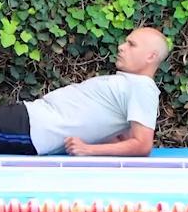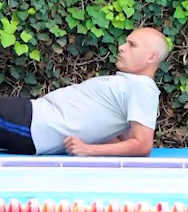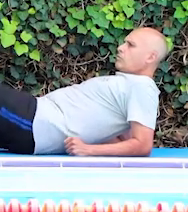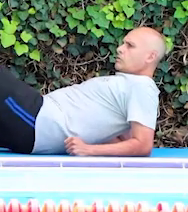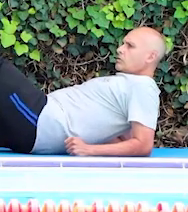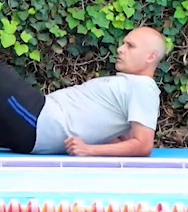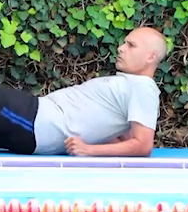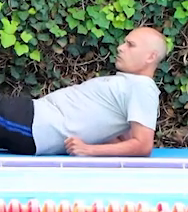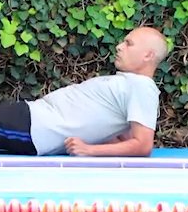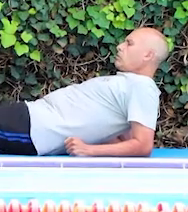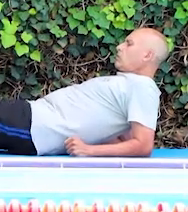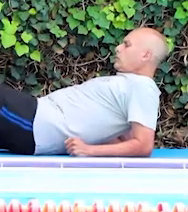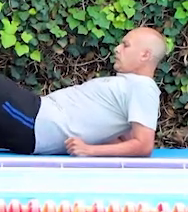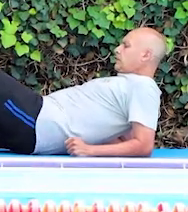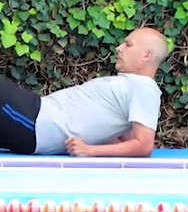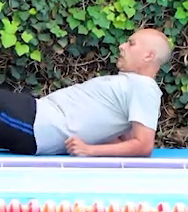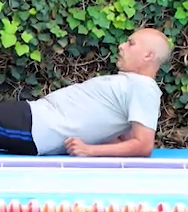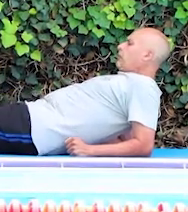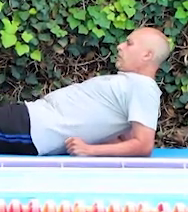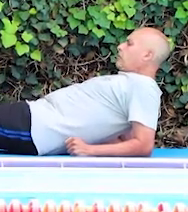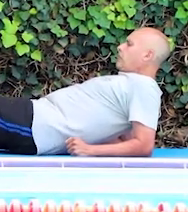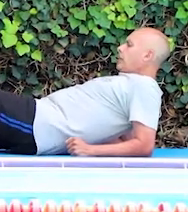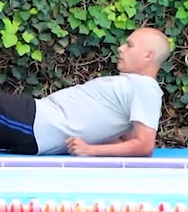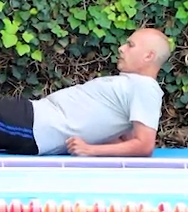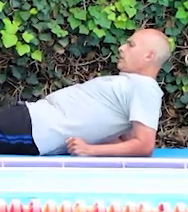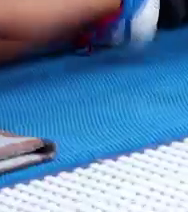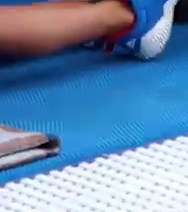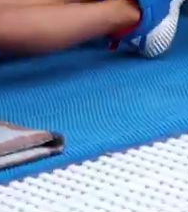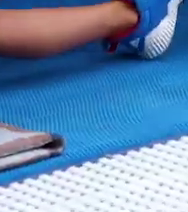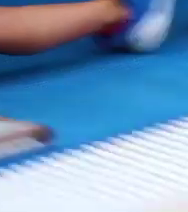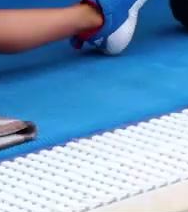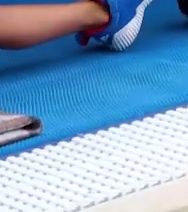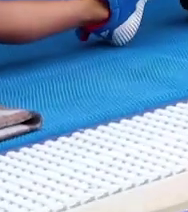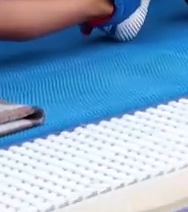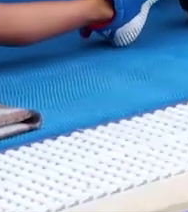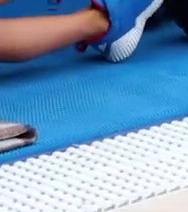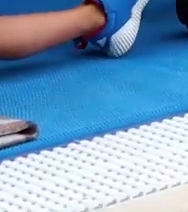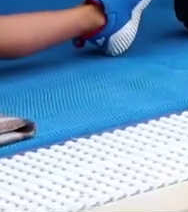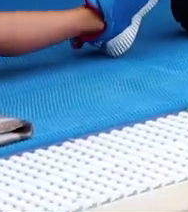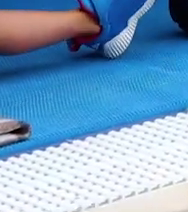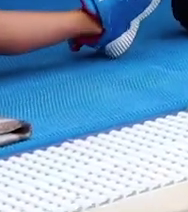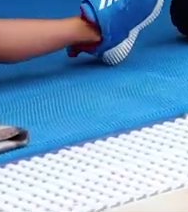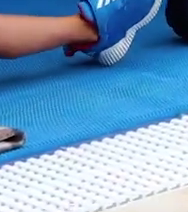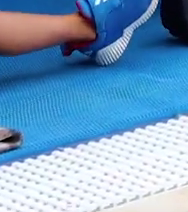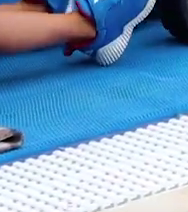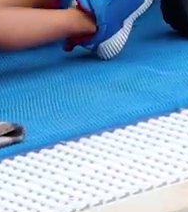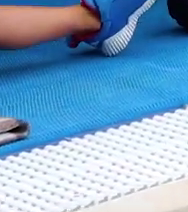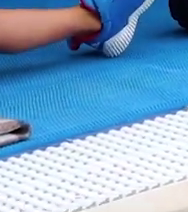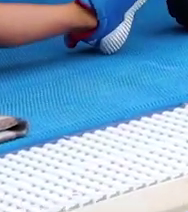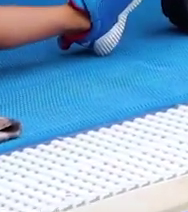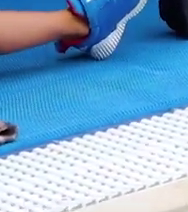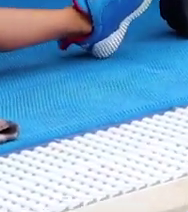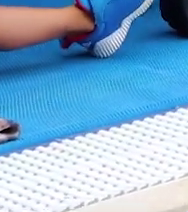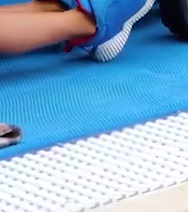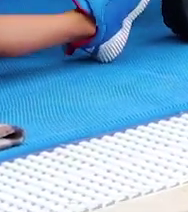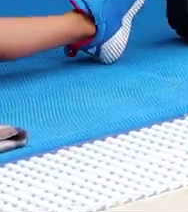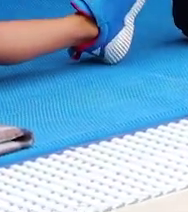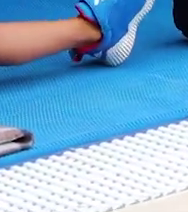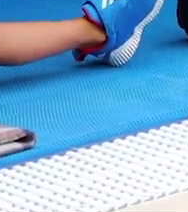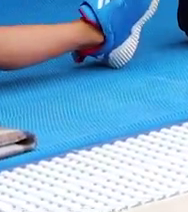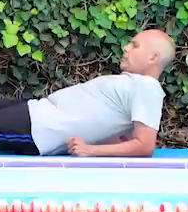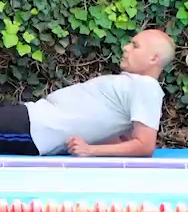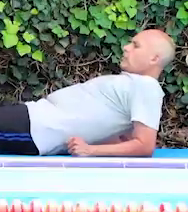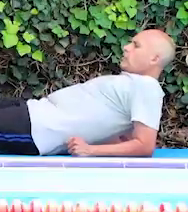cuatro, cinco, seis. Ahora la otra pierna. Una, dos, muy bien. Estírala muy bien.